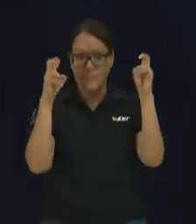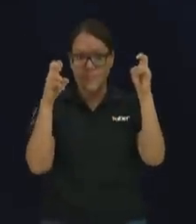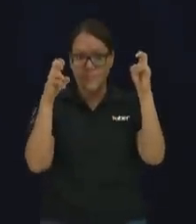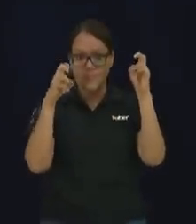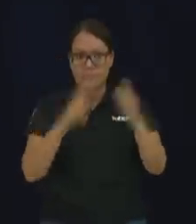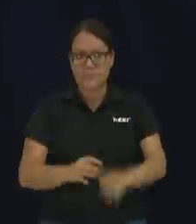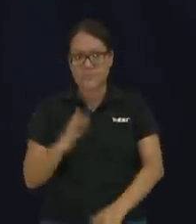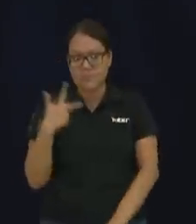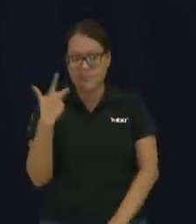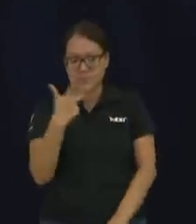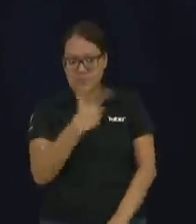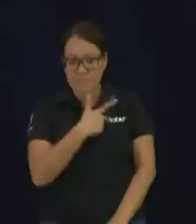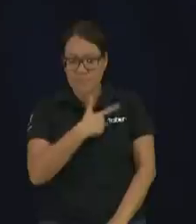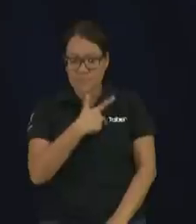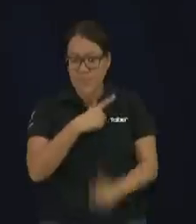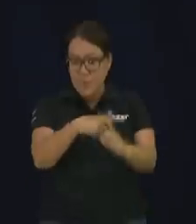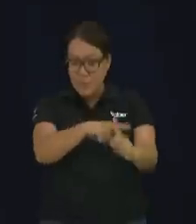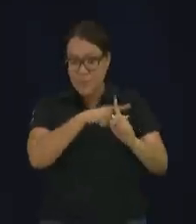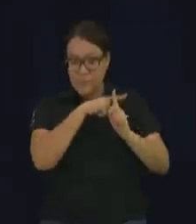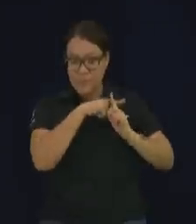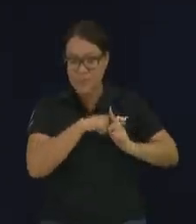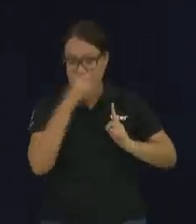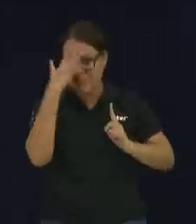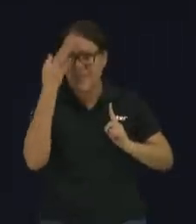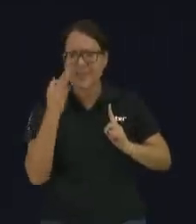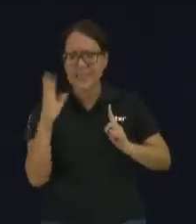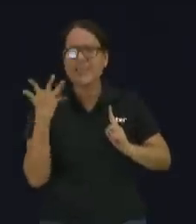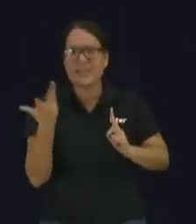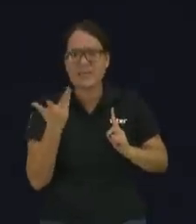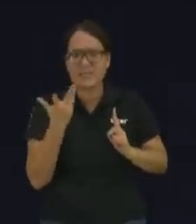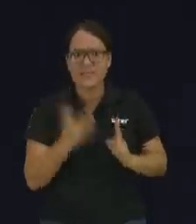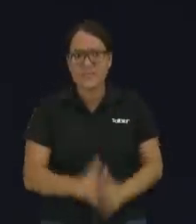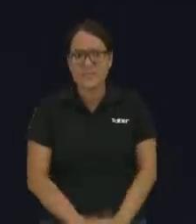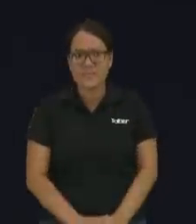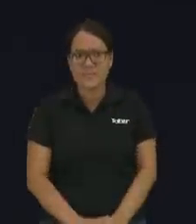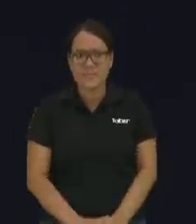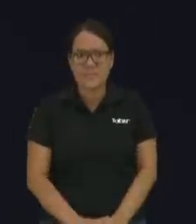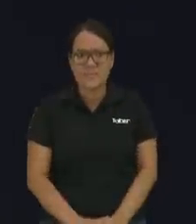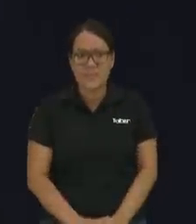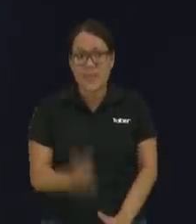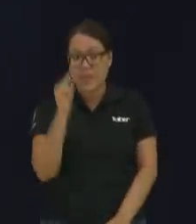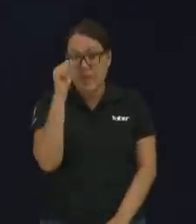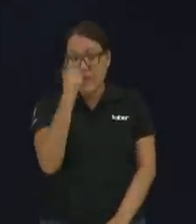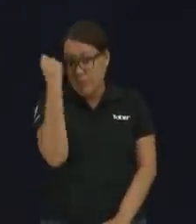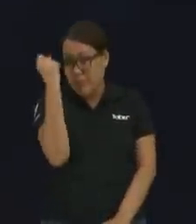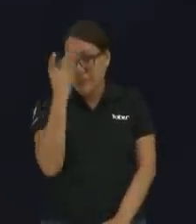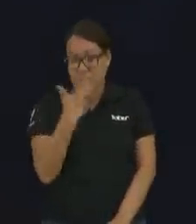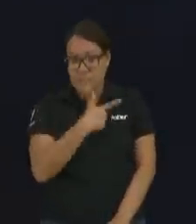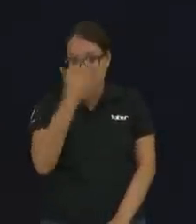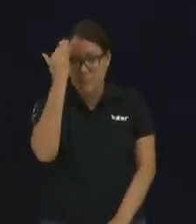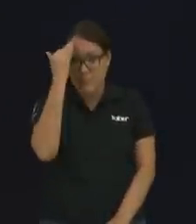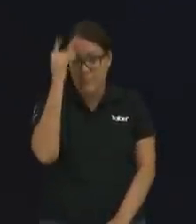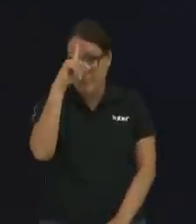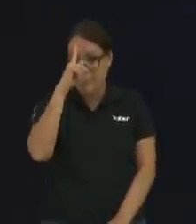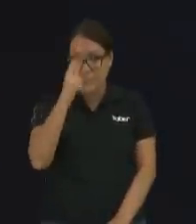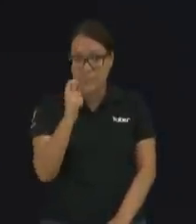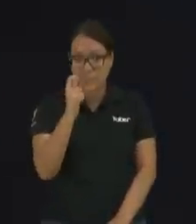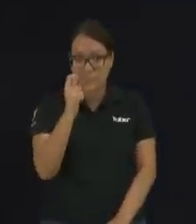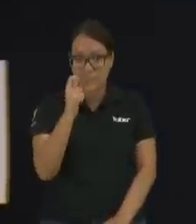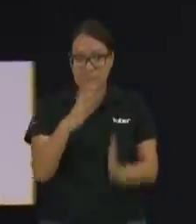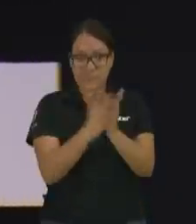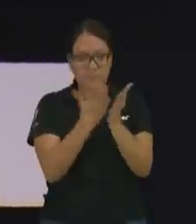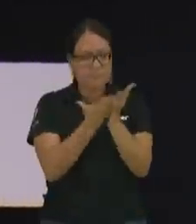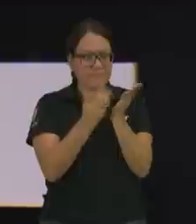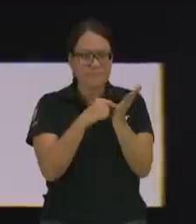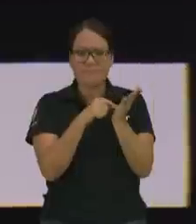del creyente. El abecedario del creyente. Importante saber que el libro de Proverbios se